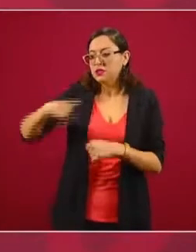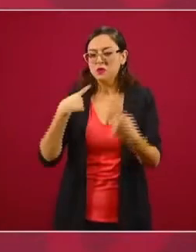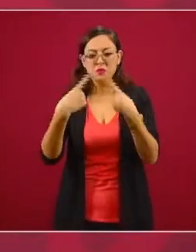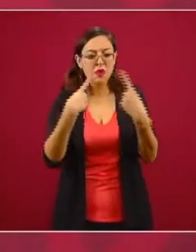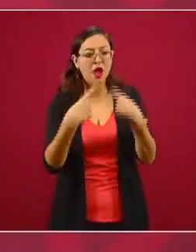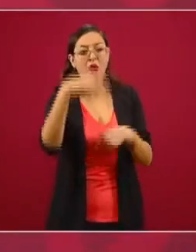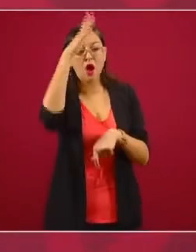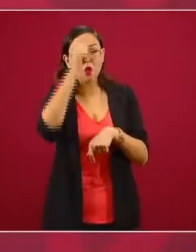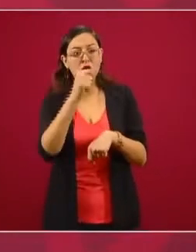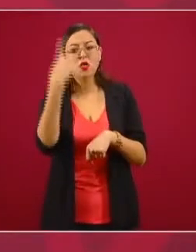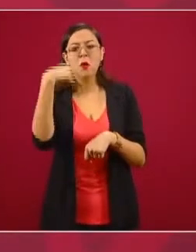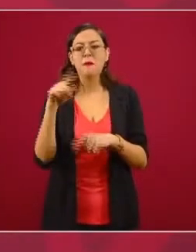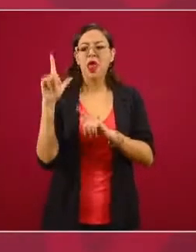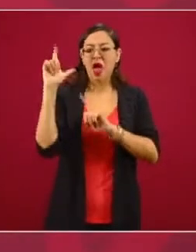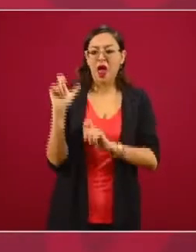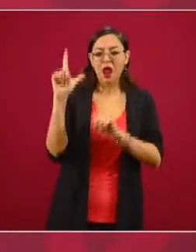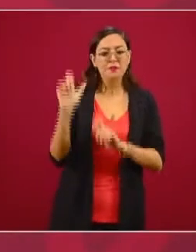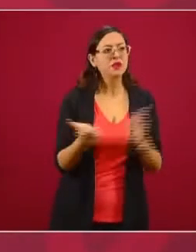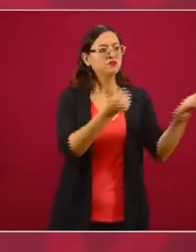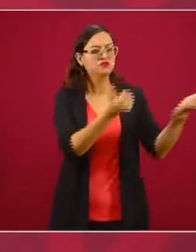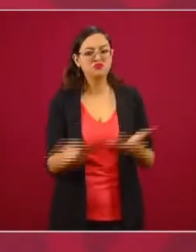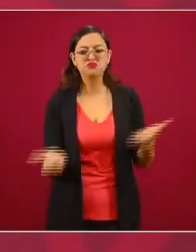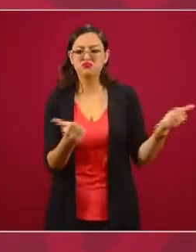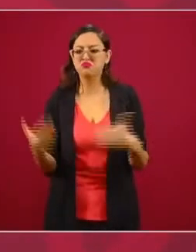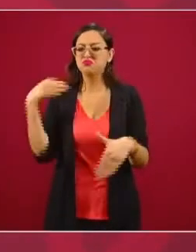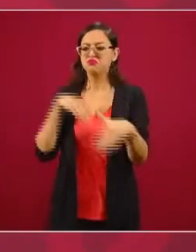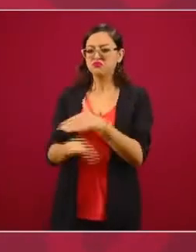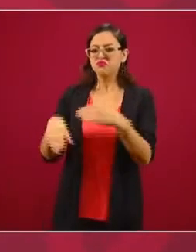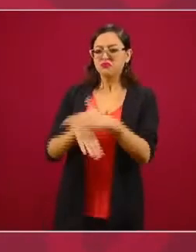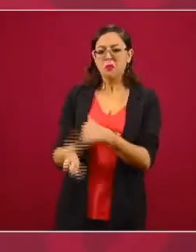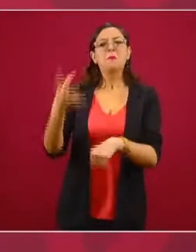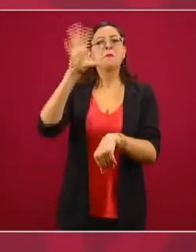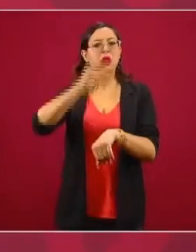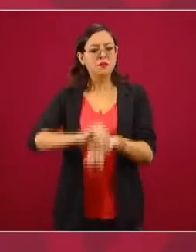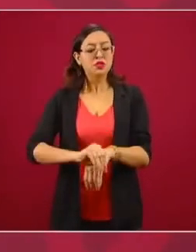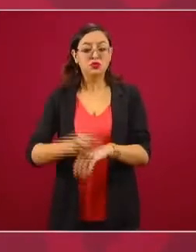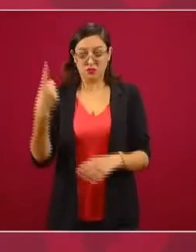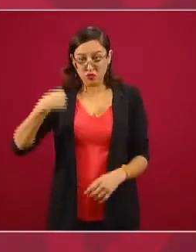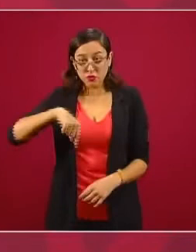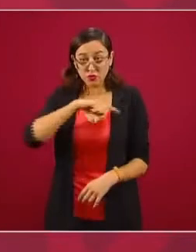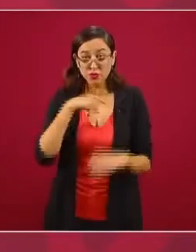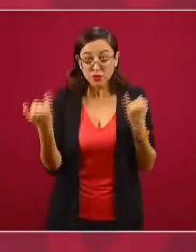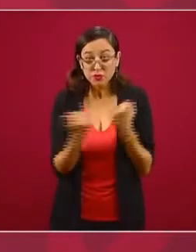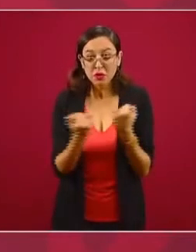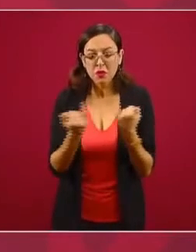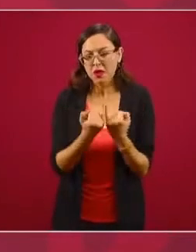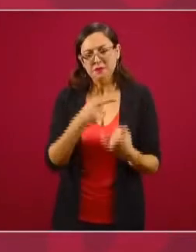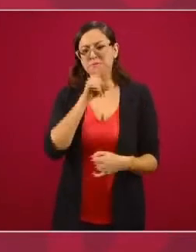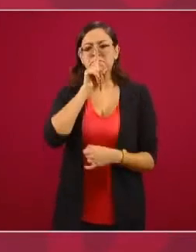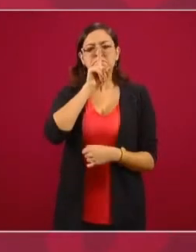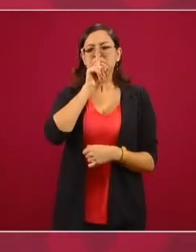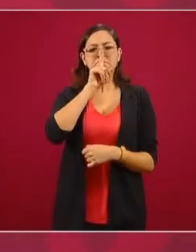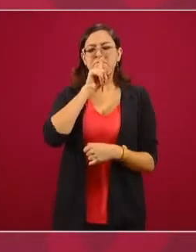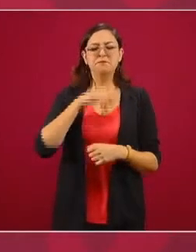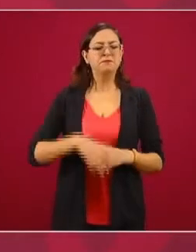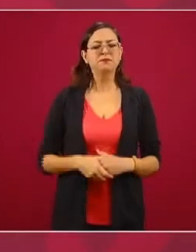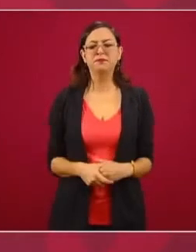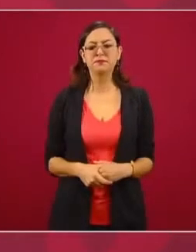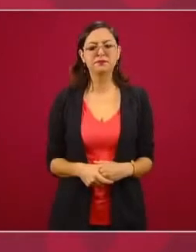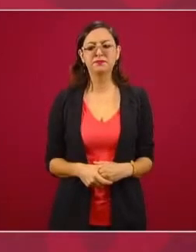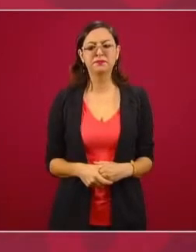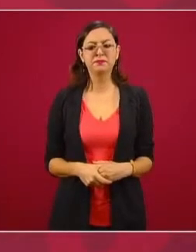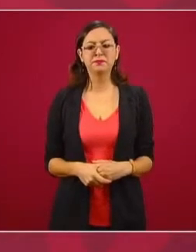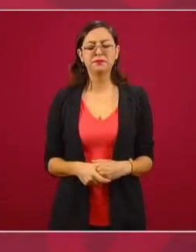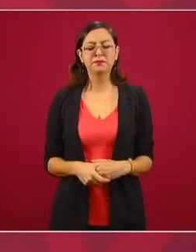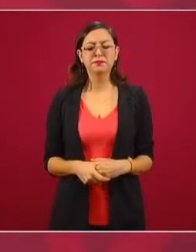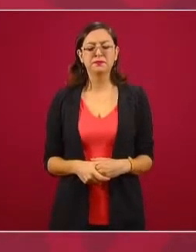a México, acuerdos